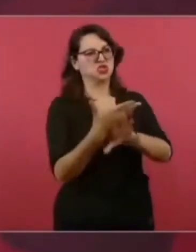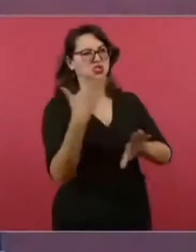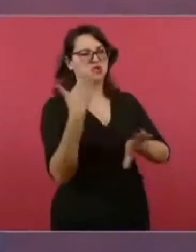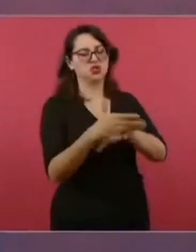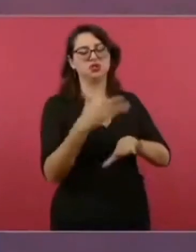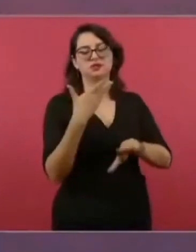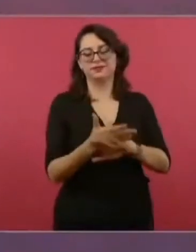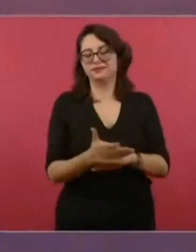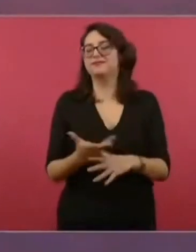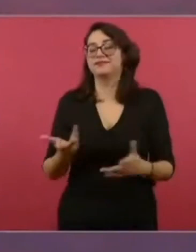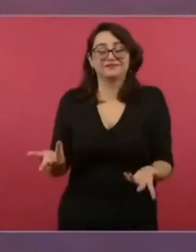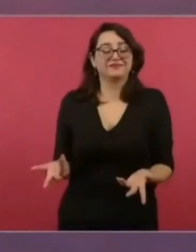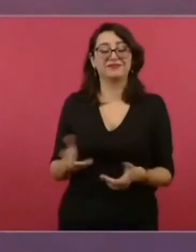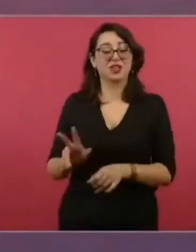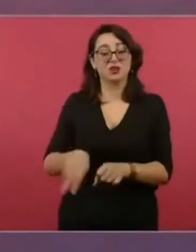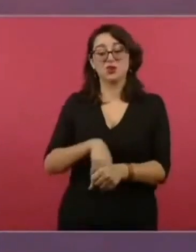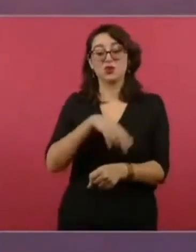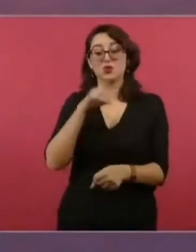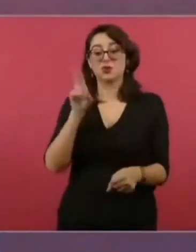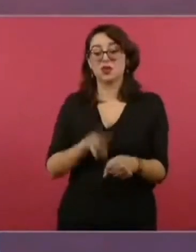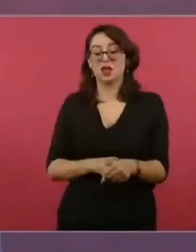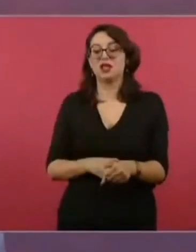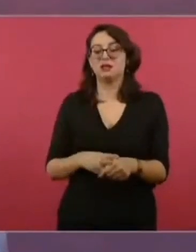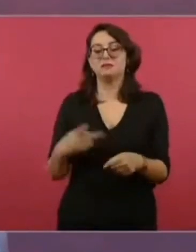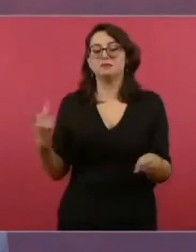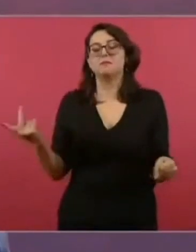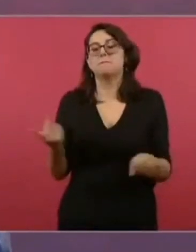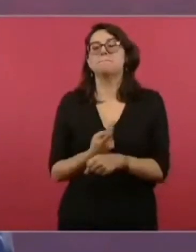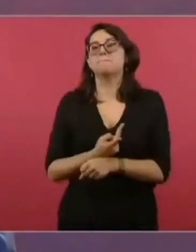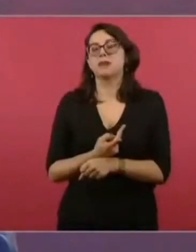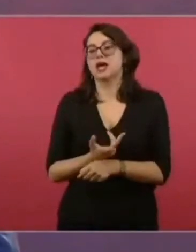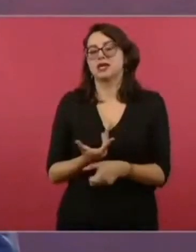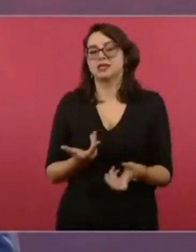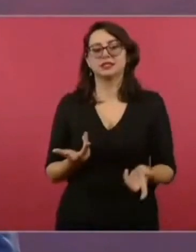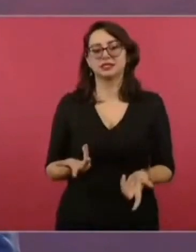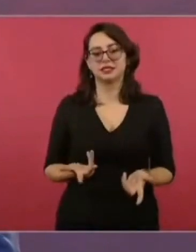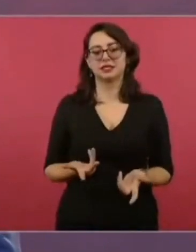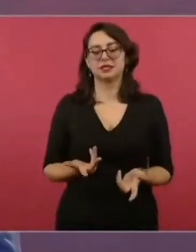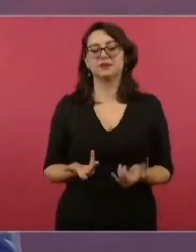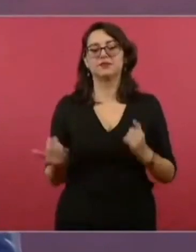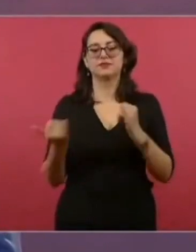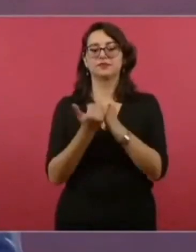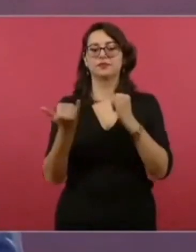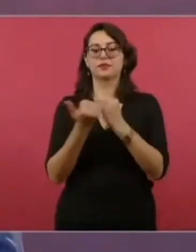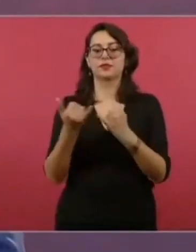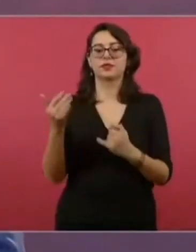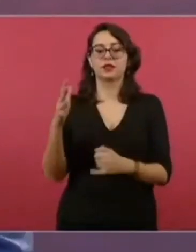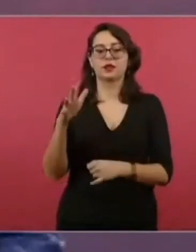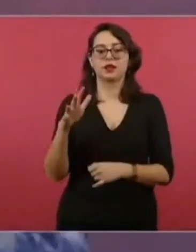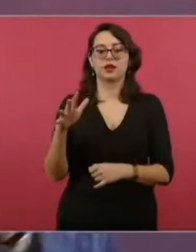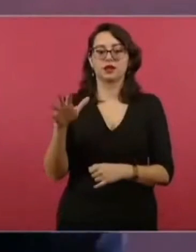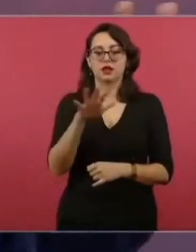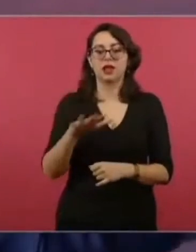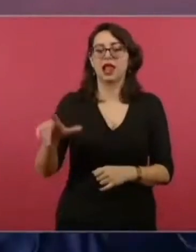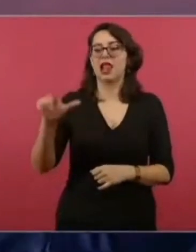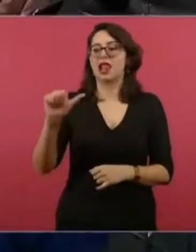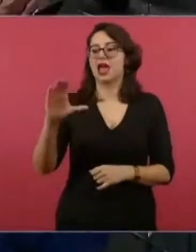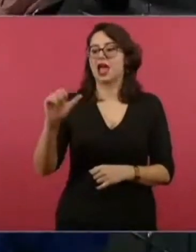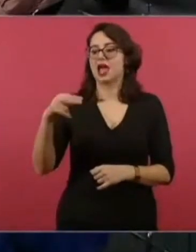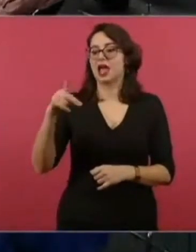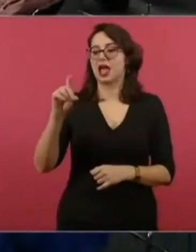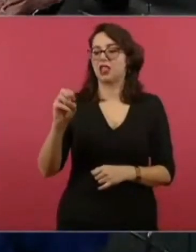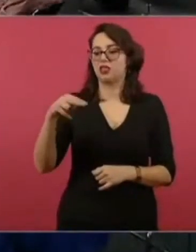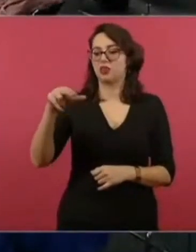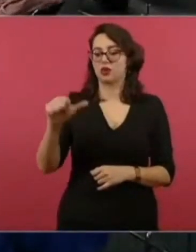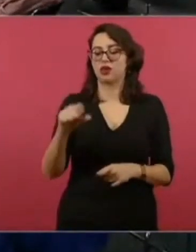pasa también en algunos lugares de la Alacandona, en donde también está